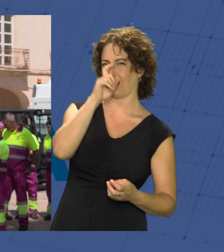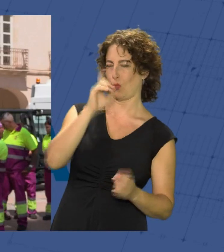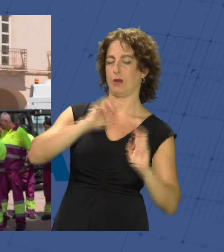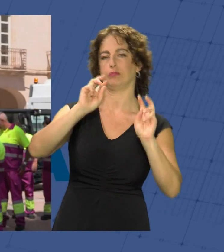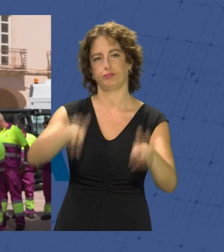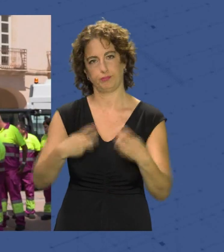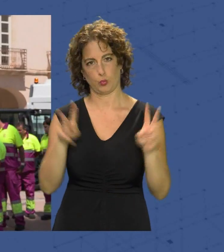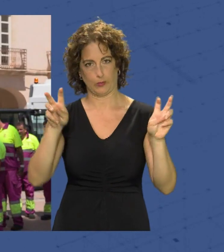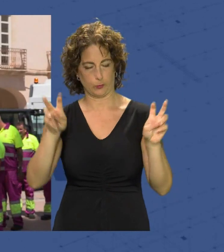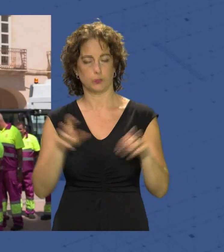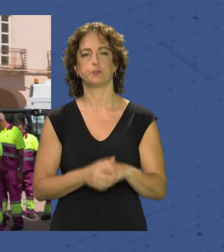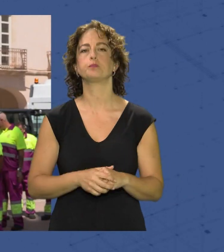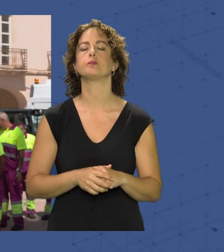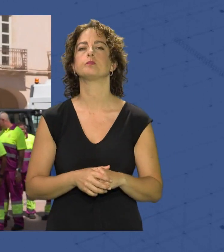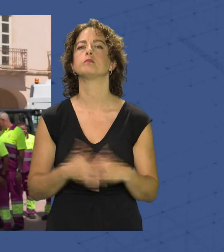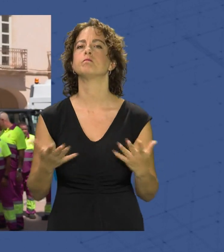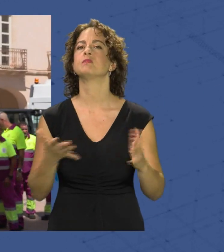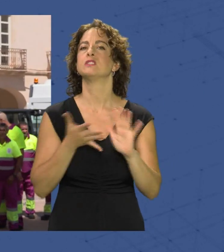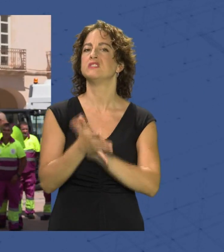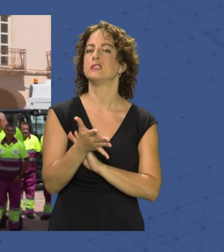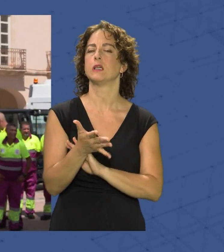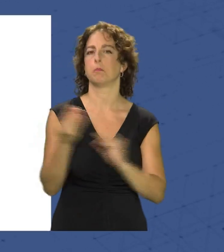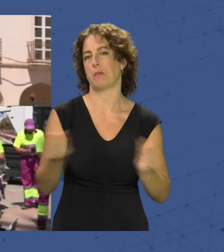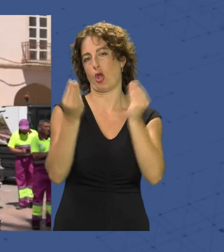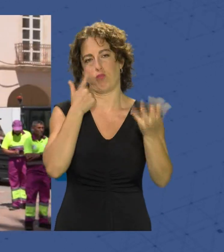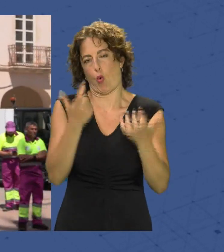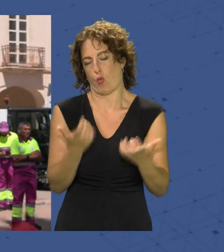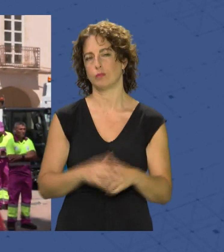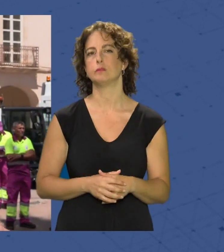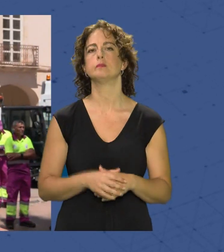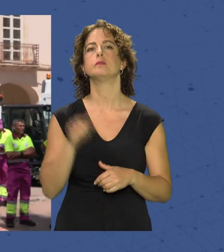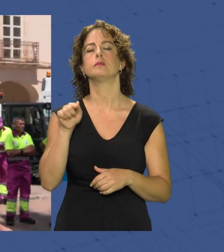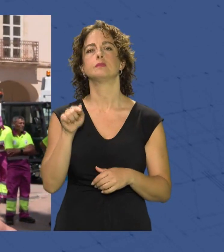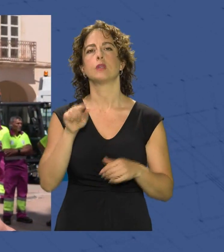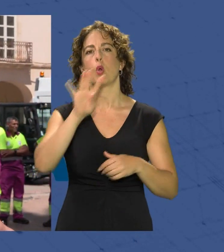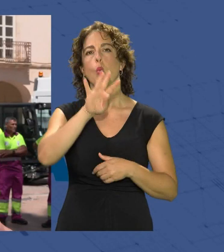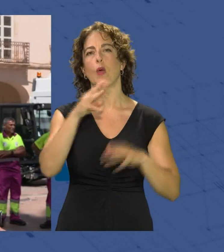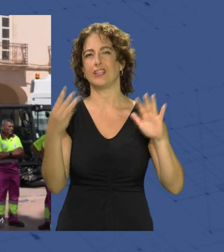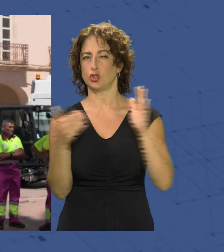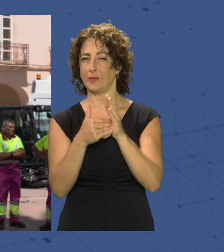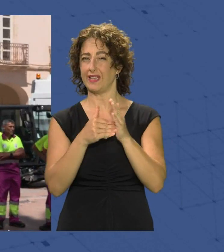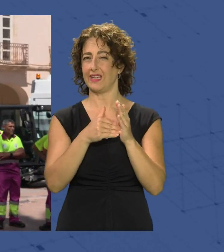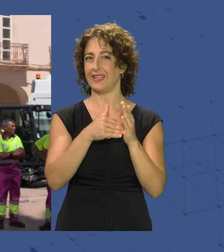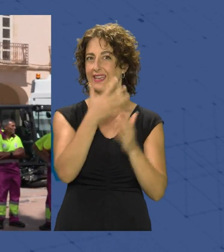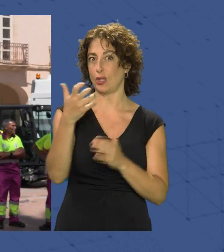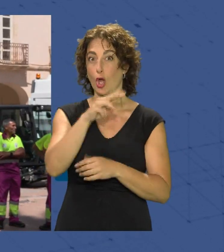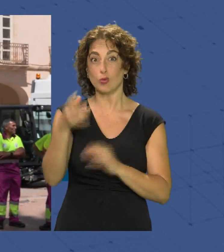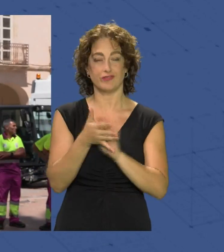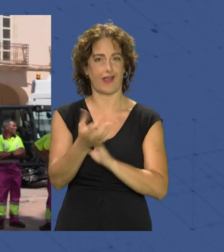móvil de limpieza y que van a suponer una mejoría notable. De hecho, estas 48.500 euros lo que supone es un ahorro